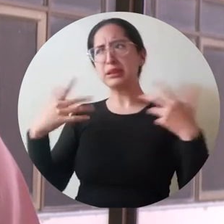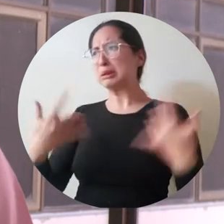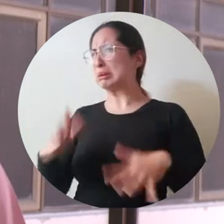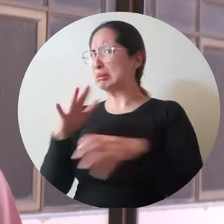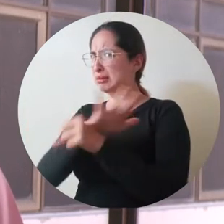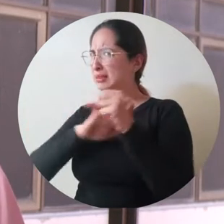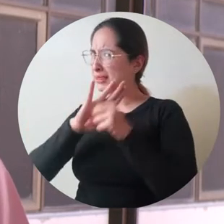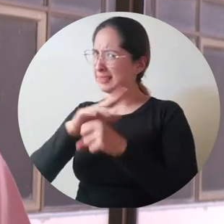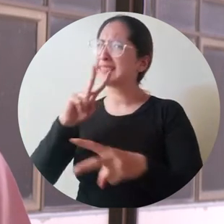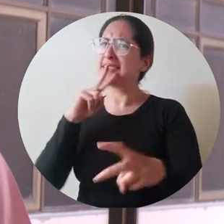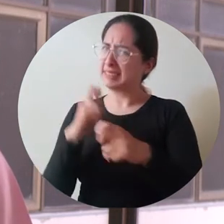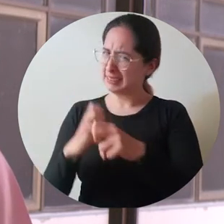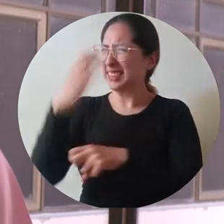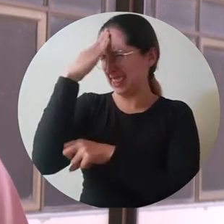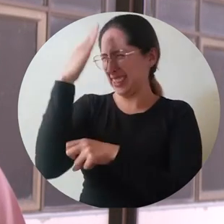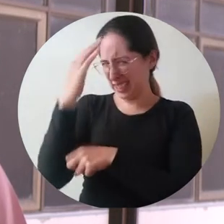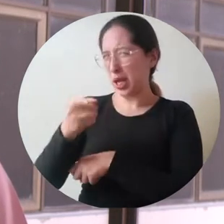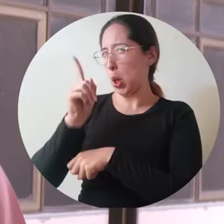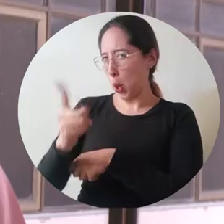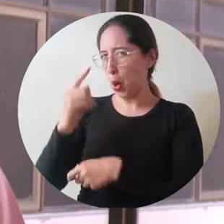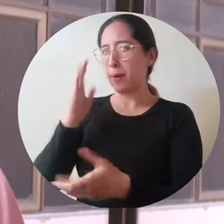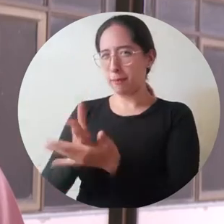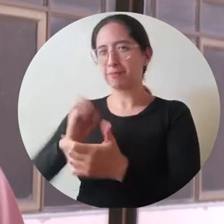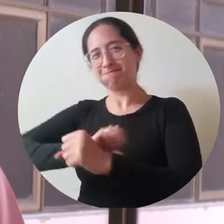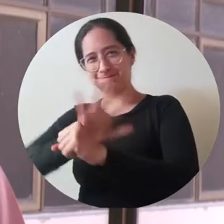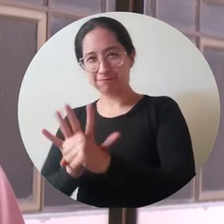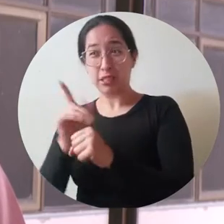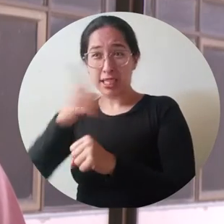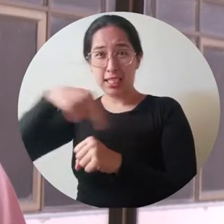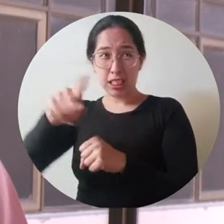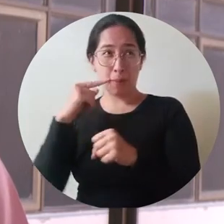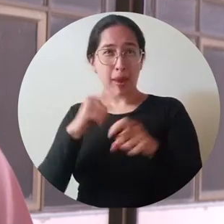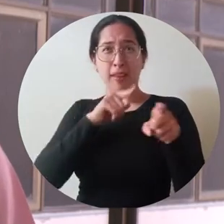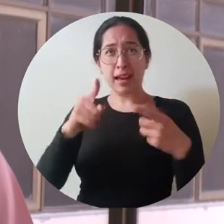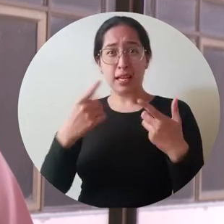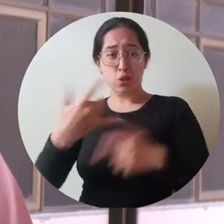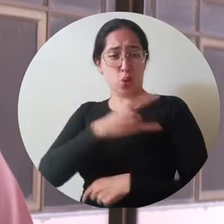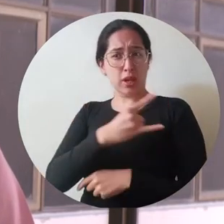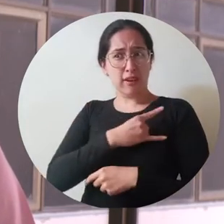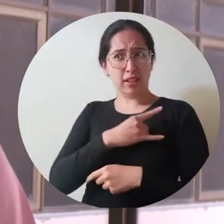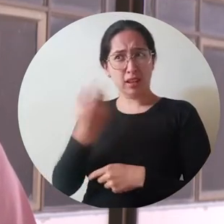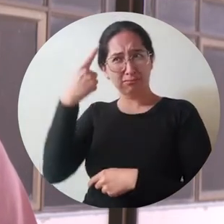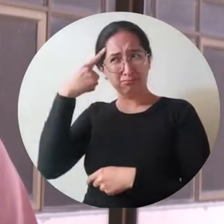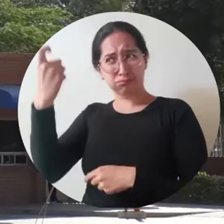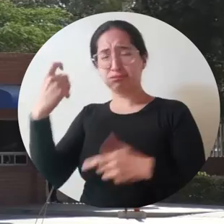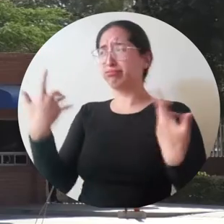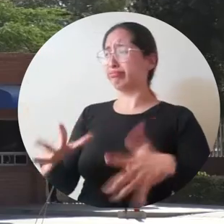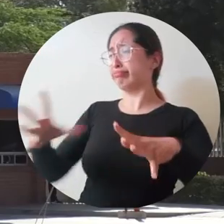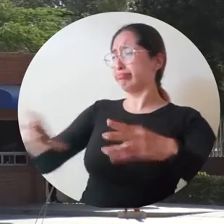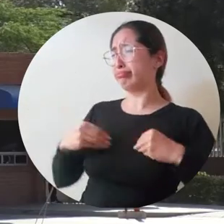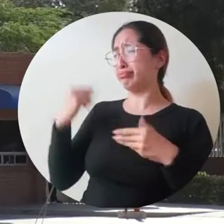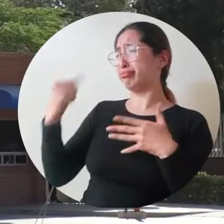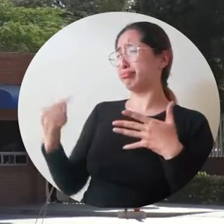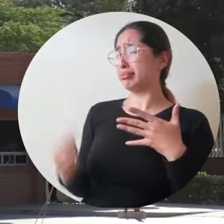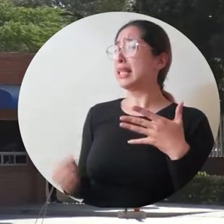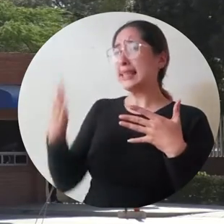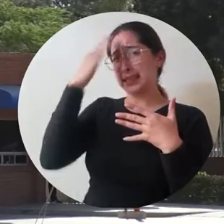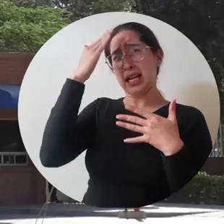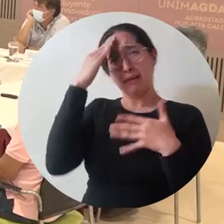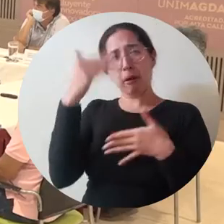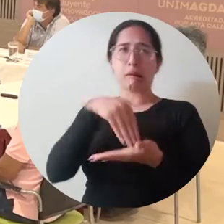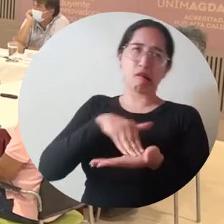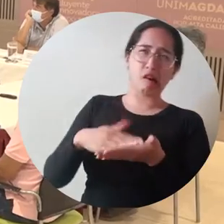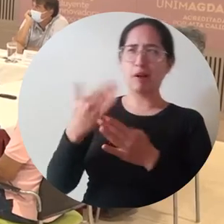que ya se conoce y eso implicó unos retos supremamente importantes para la universidad, que a pesar de todas las vicisitudes con que se pudieron